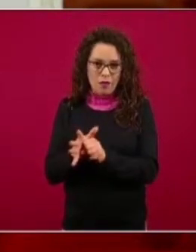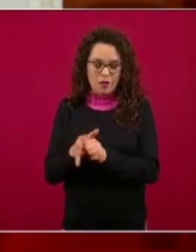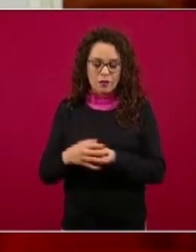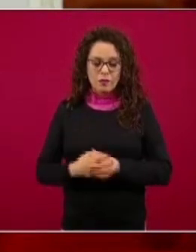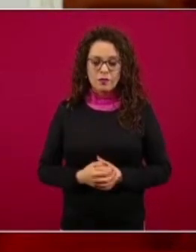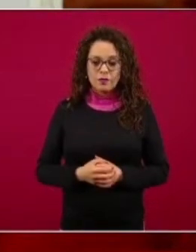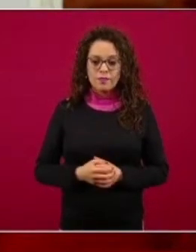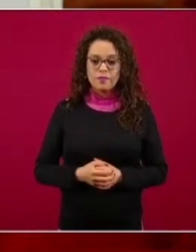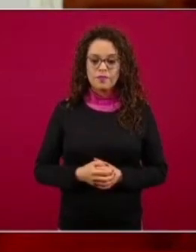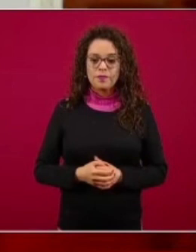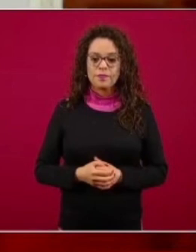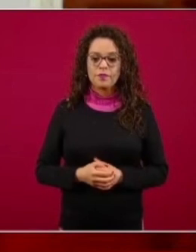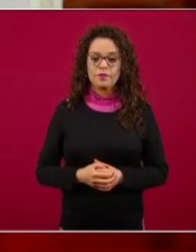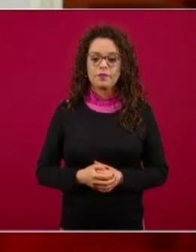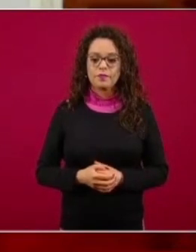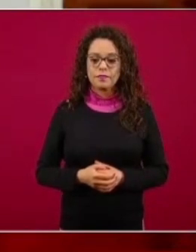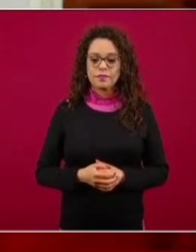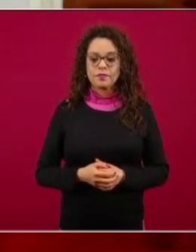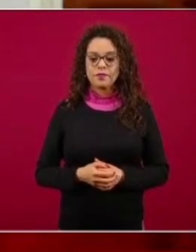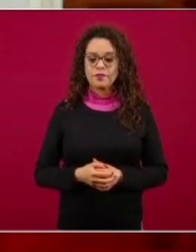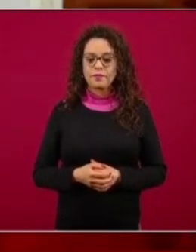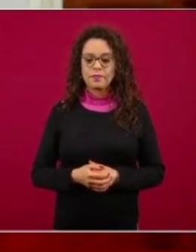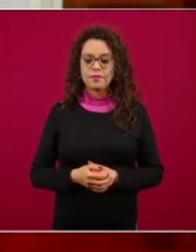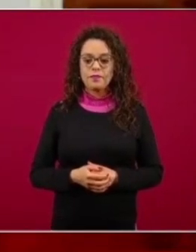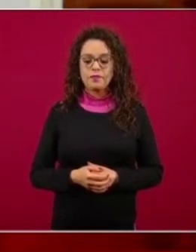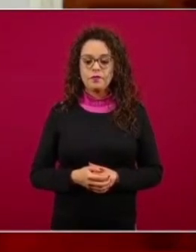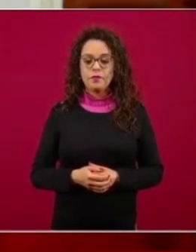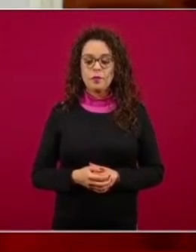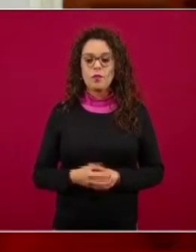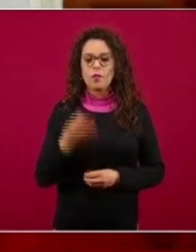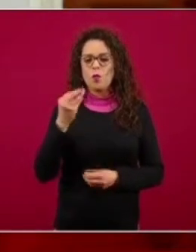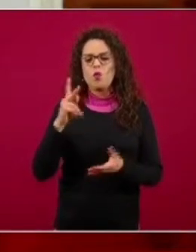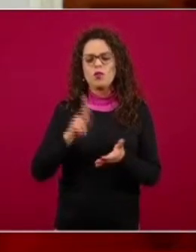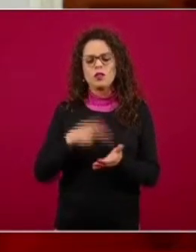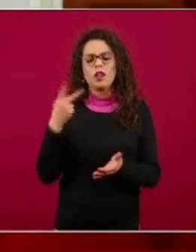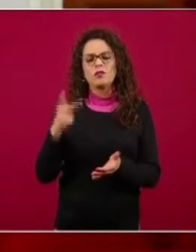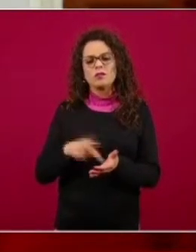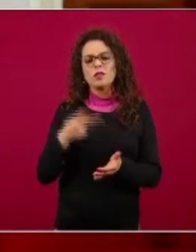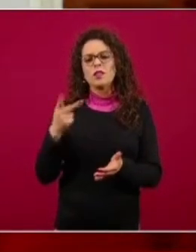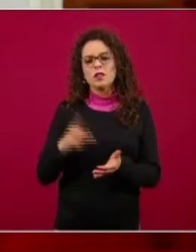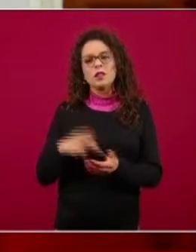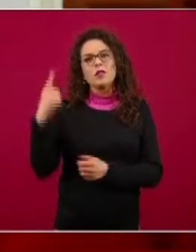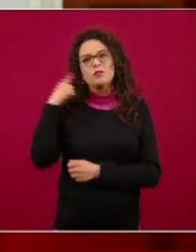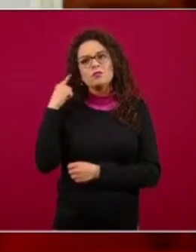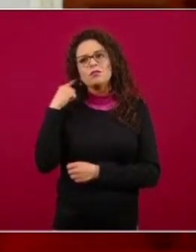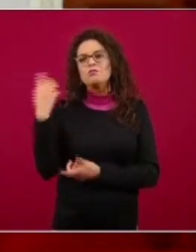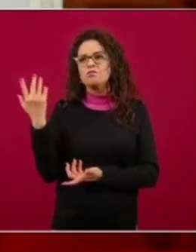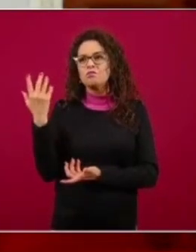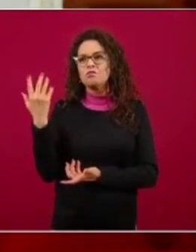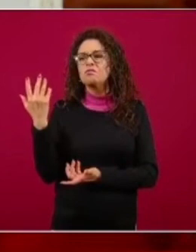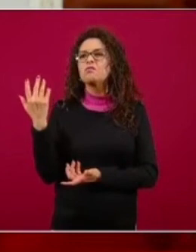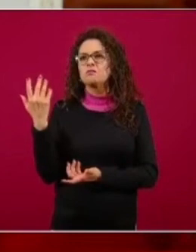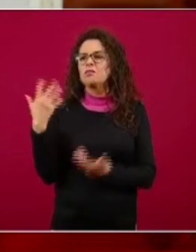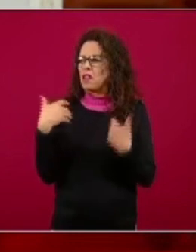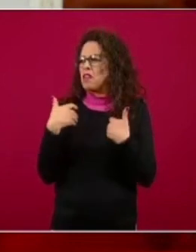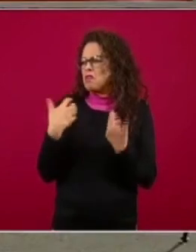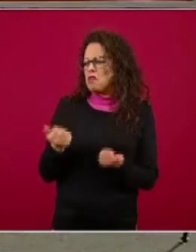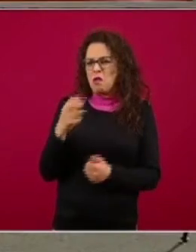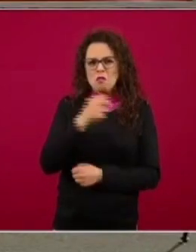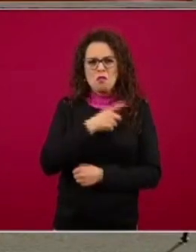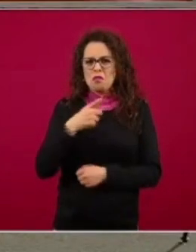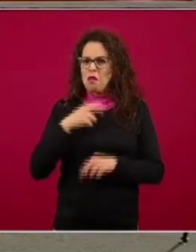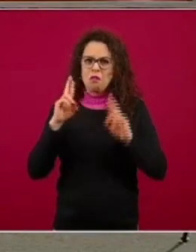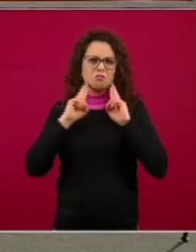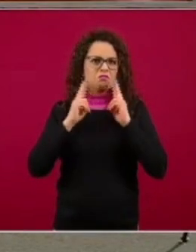veces y quizá lo damos por sentado el que no tengamos reuniones, no tengamos fiestas, pero se